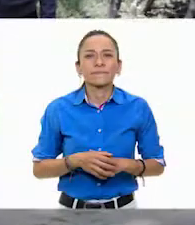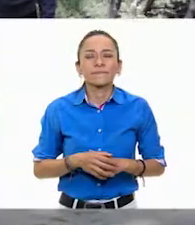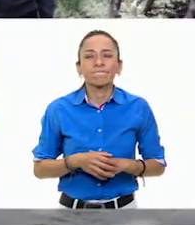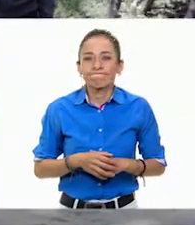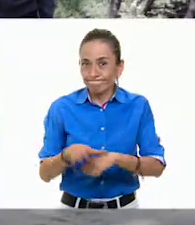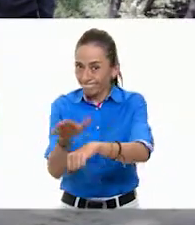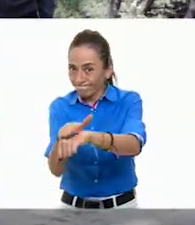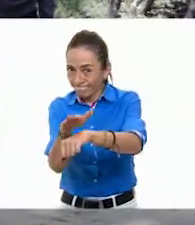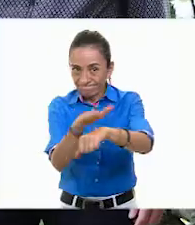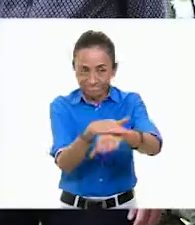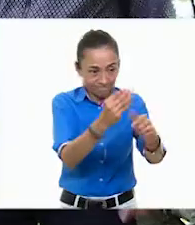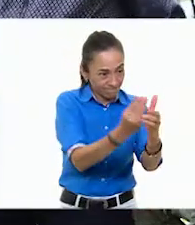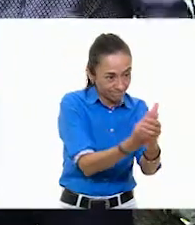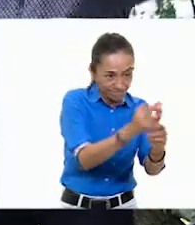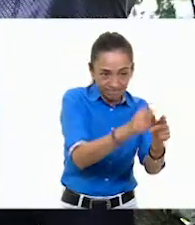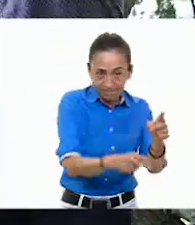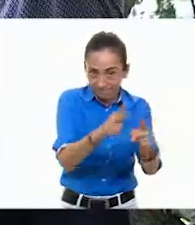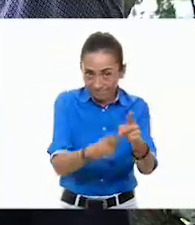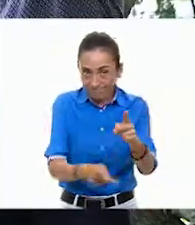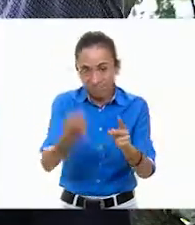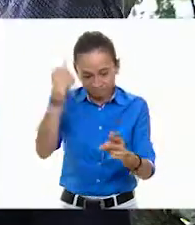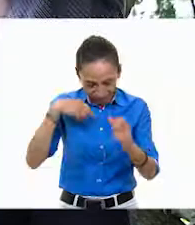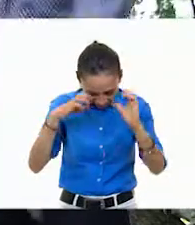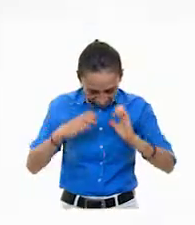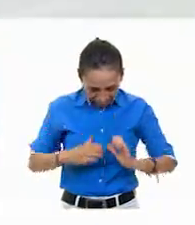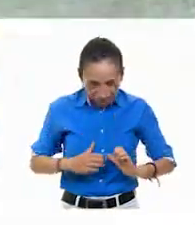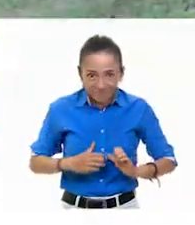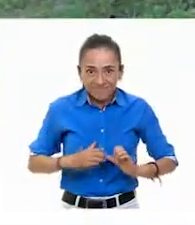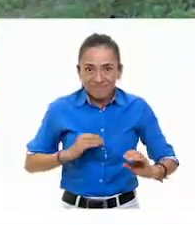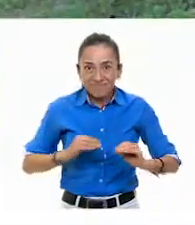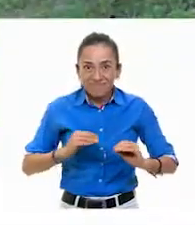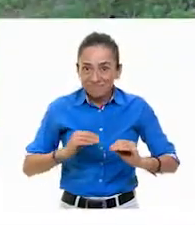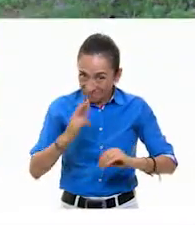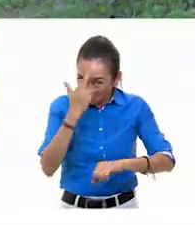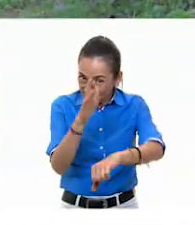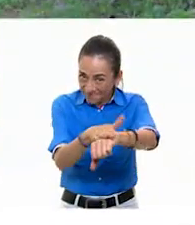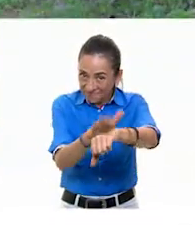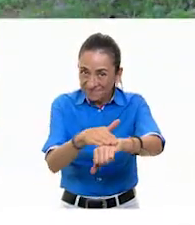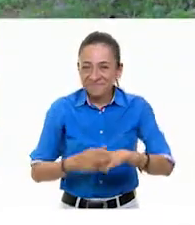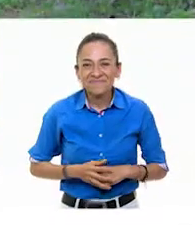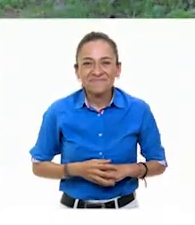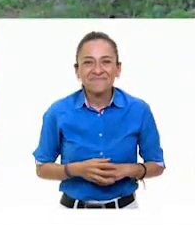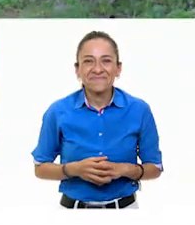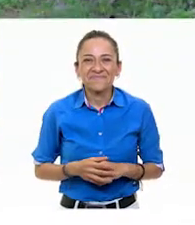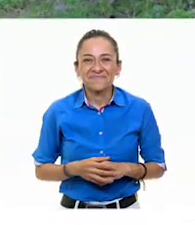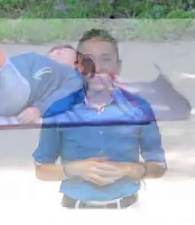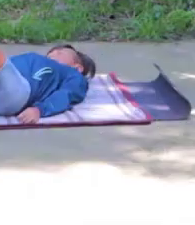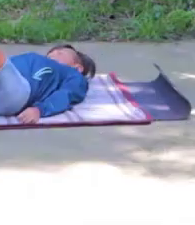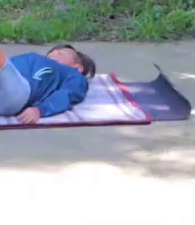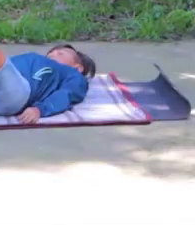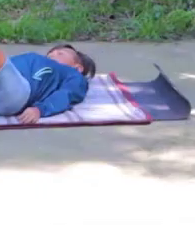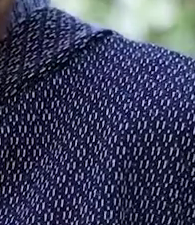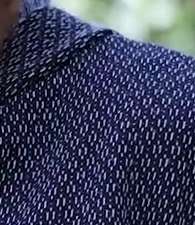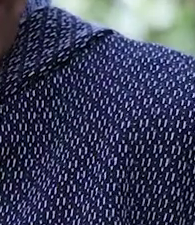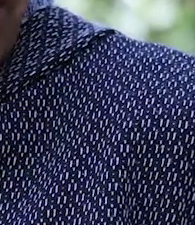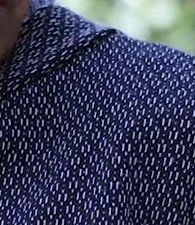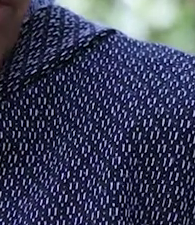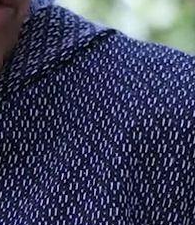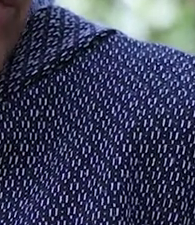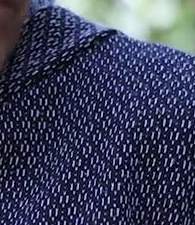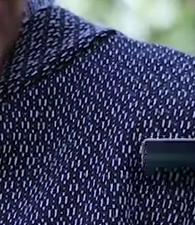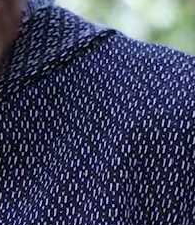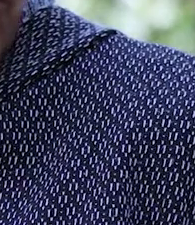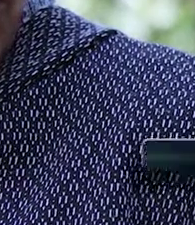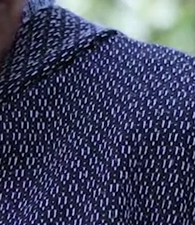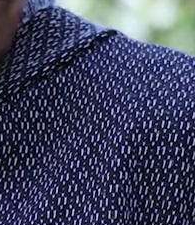Recuerda, entre clase y clase, activa tu cuerpo. Elevación de cadera para trabajar el glúteo. Nos vamos a acostar